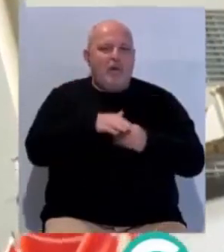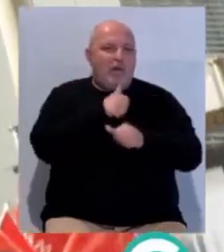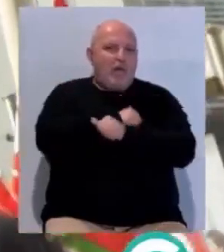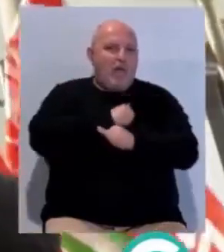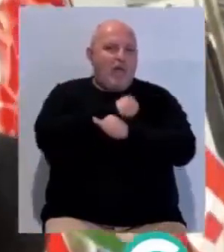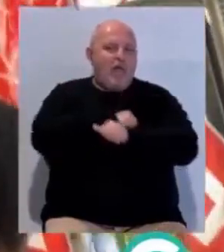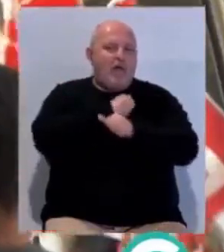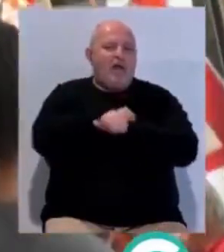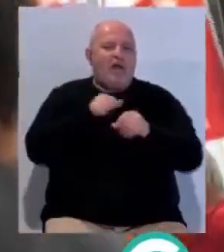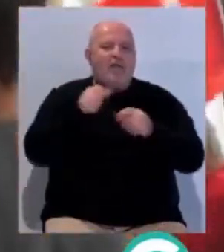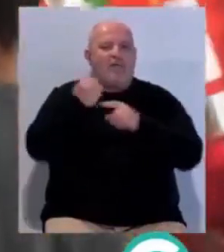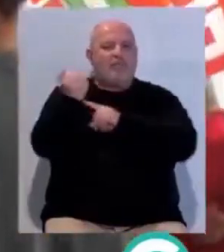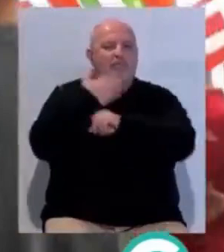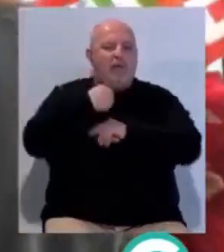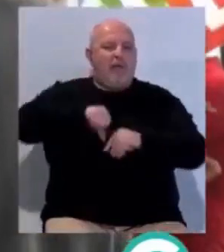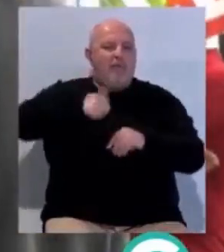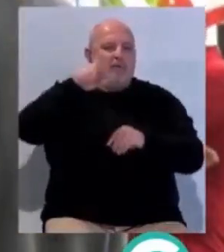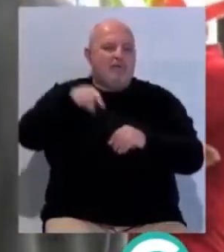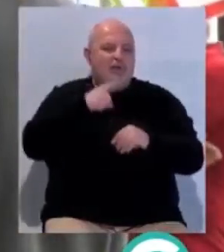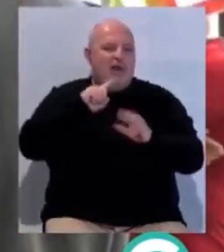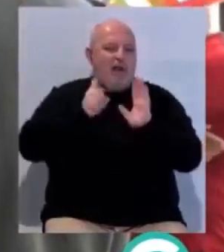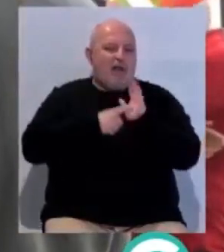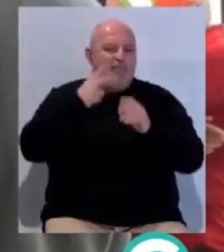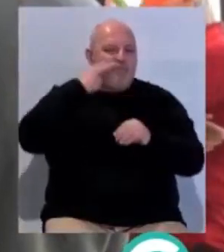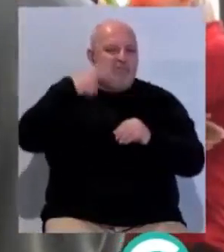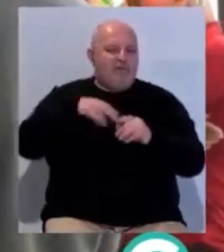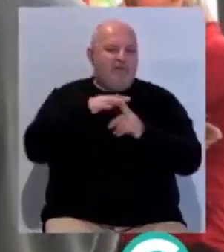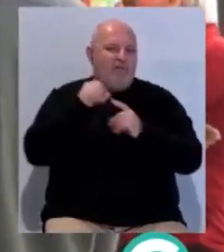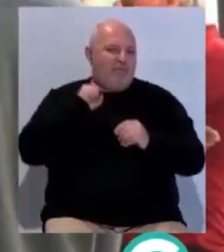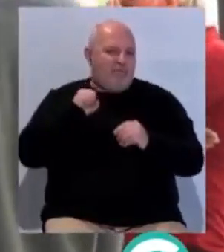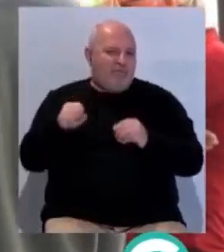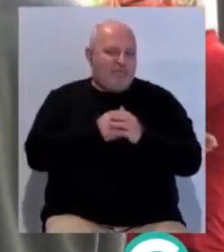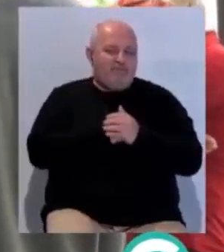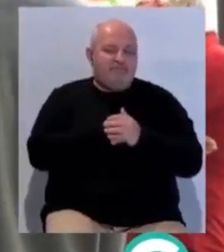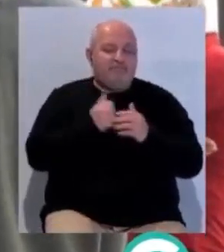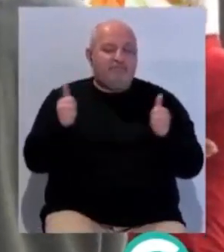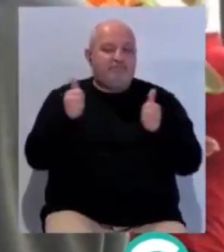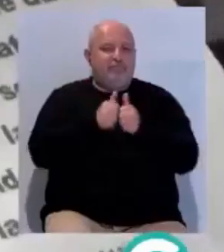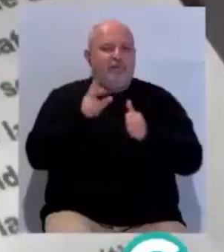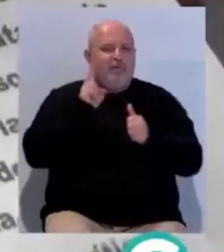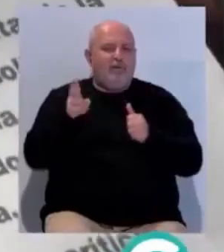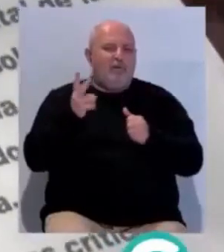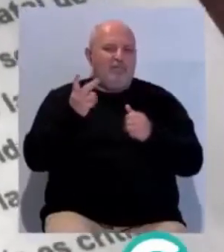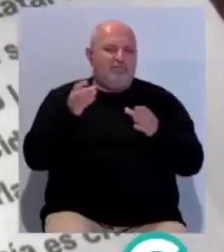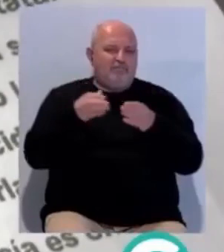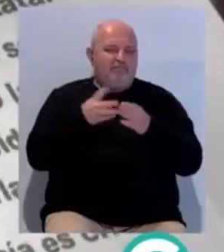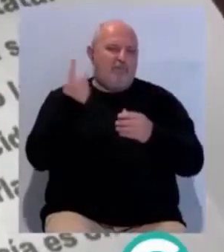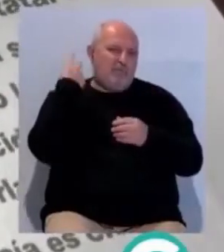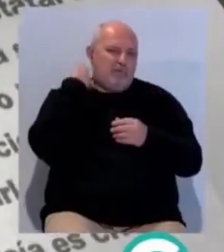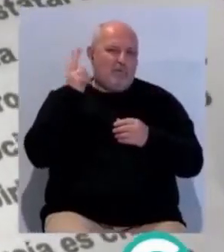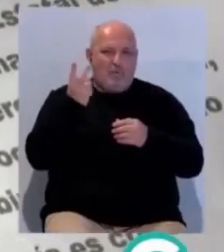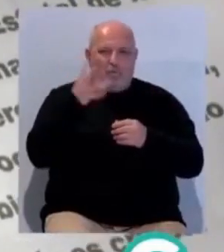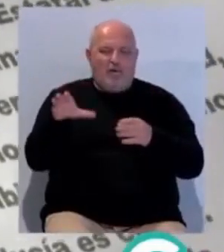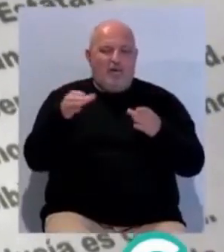esperan, dice la resolución en la que se acredita su situación. José Ramón Ortega, acompañado a pensionistas y jubilados de comisiones